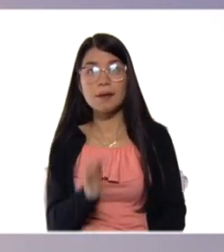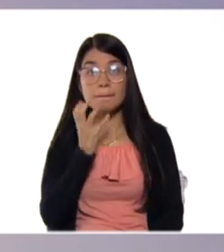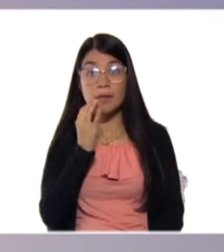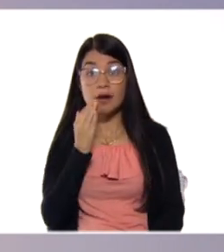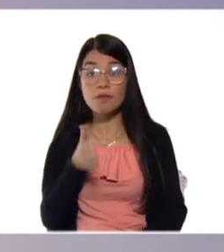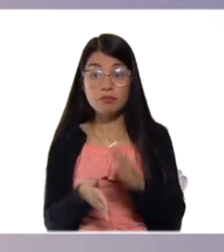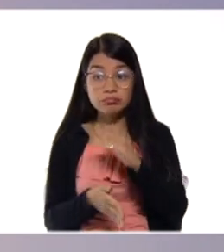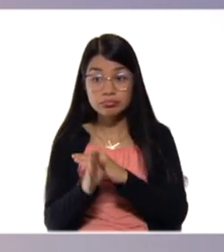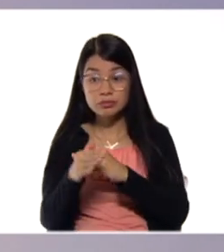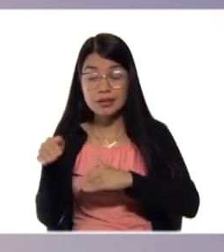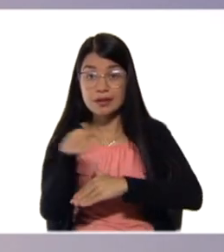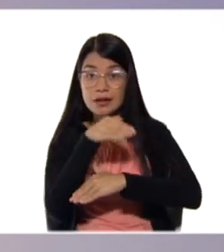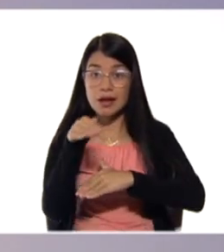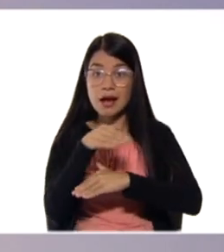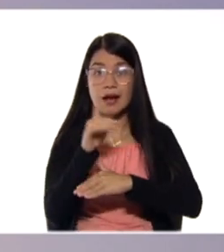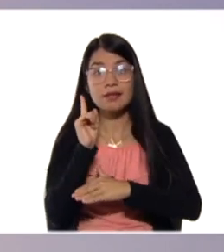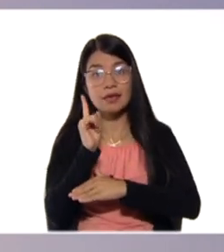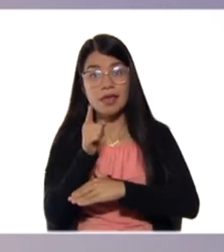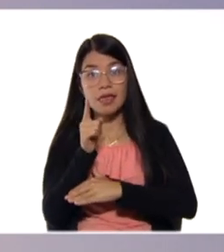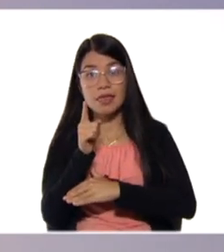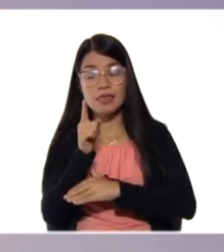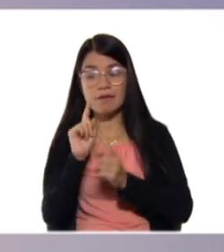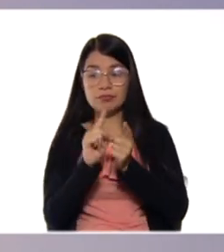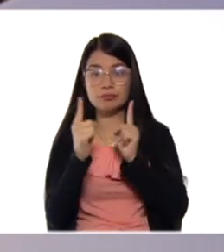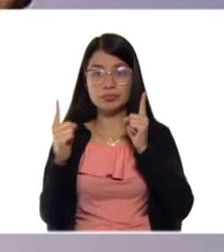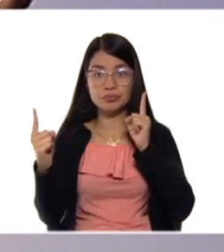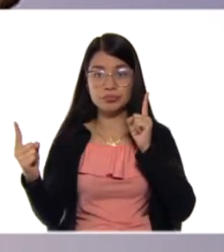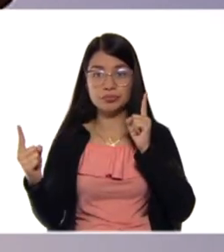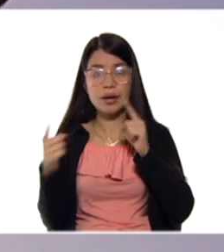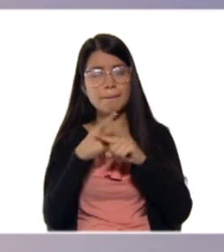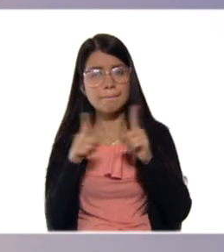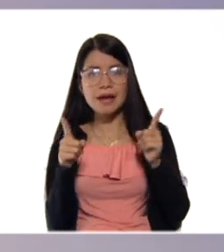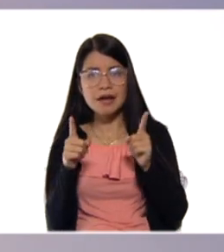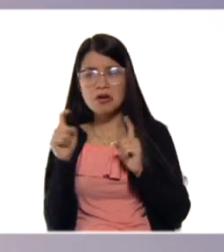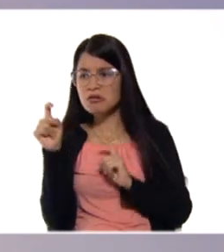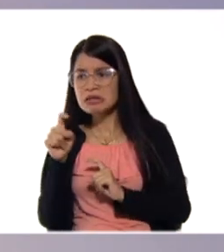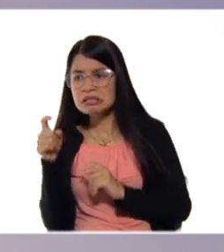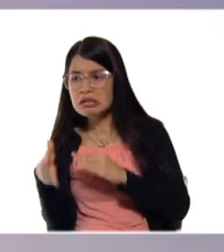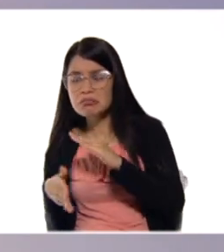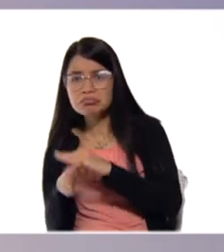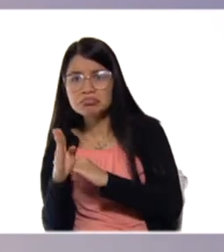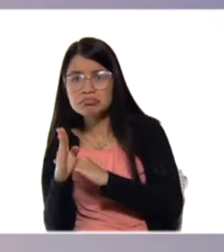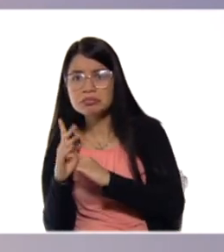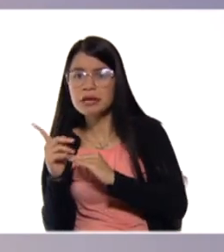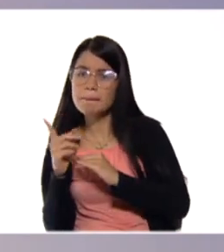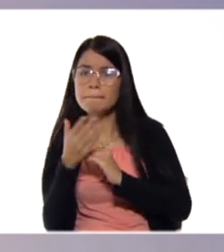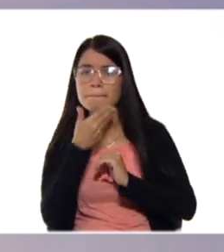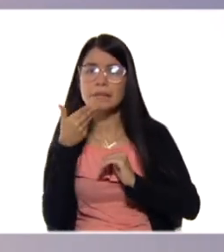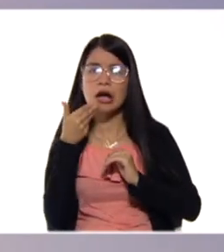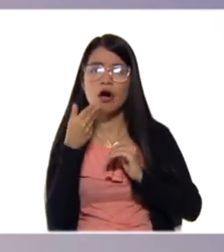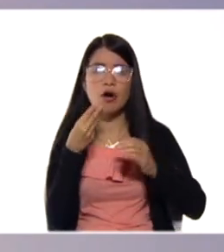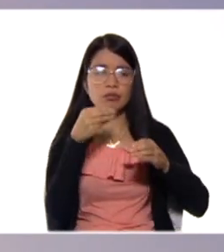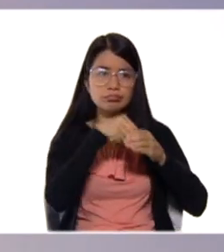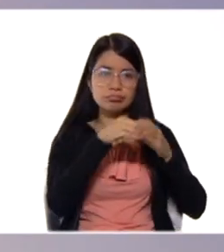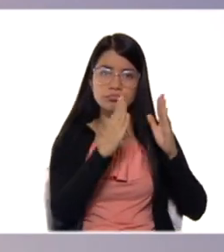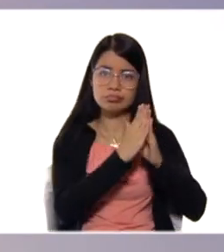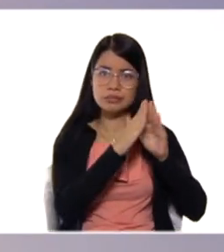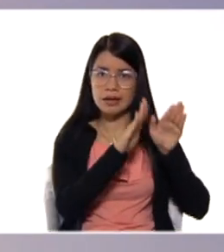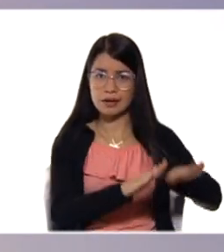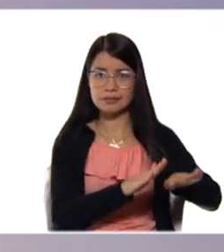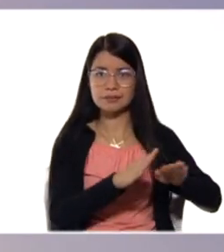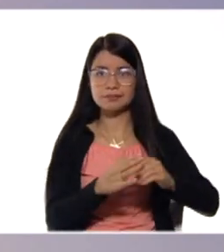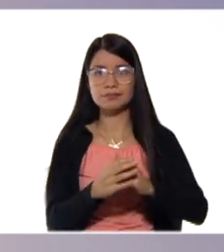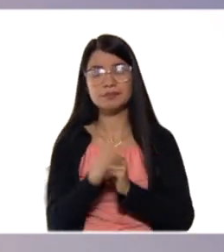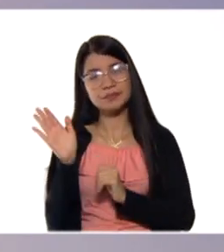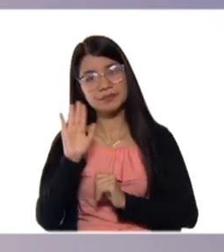a salir, mantener el distanciamiento social. Pero si no tenemos nada que hacer en la calle, recuerda, quédate en